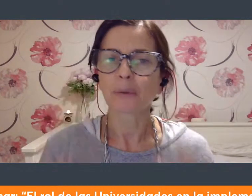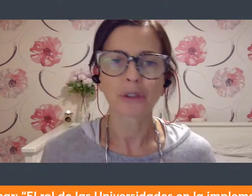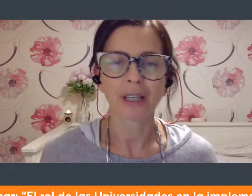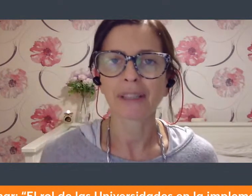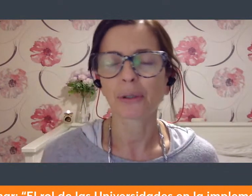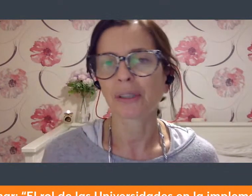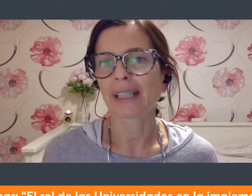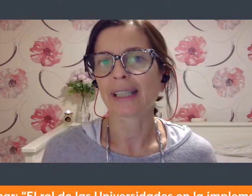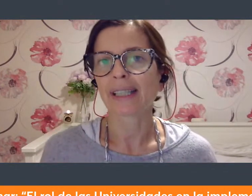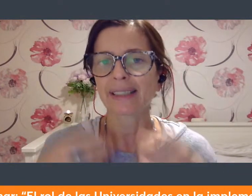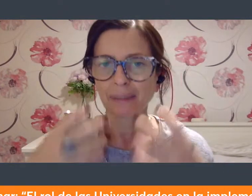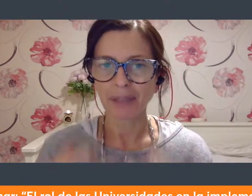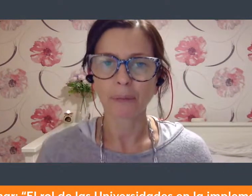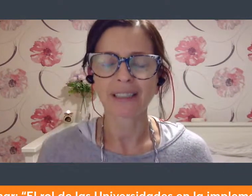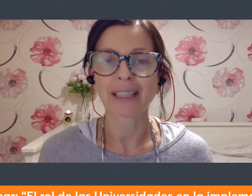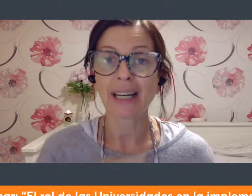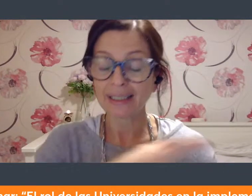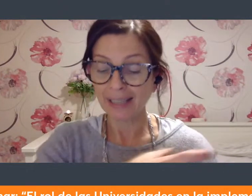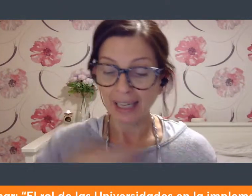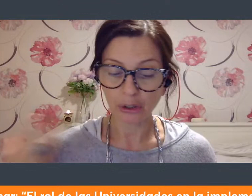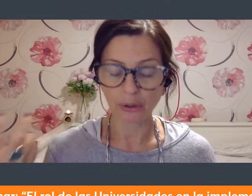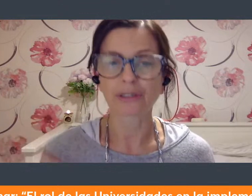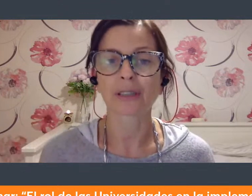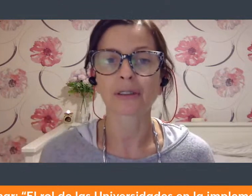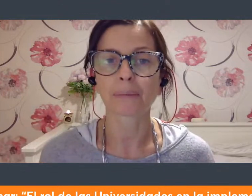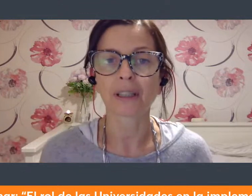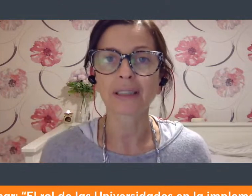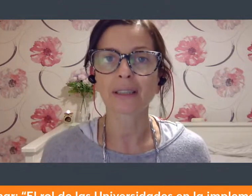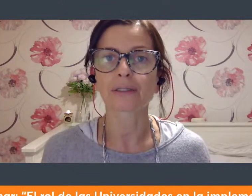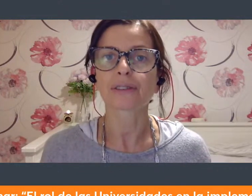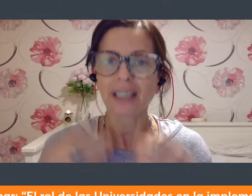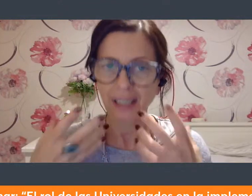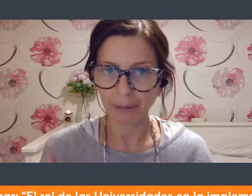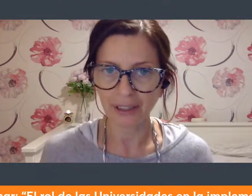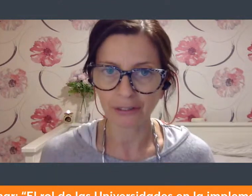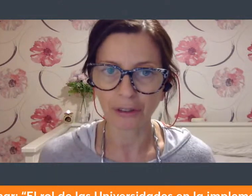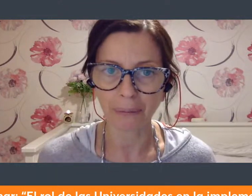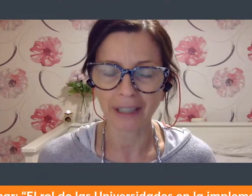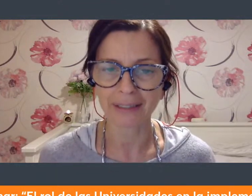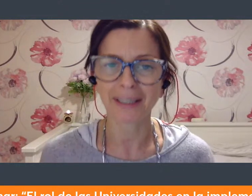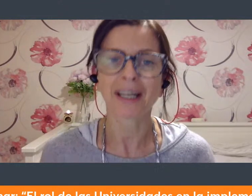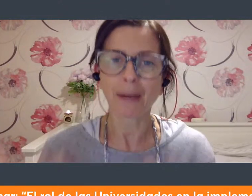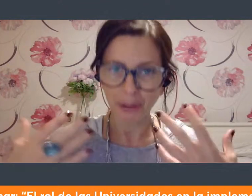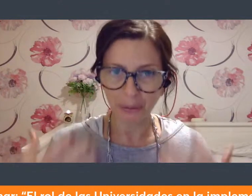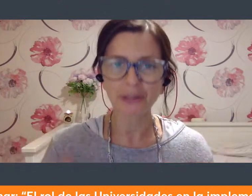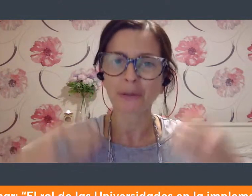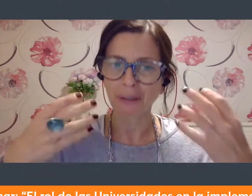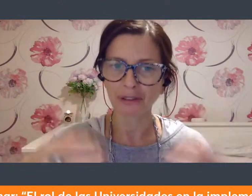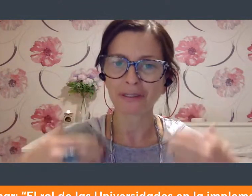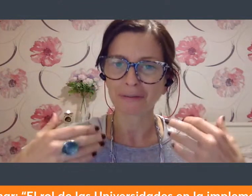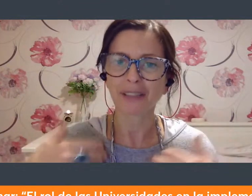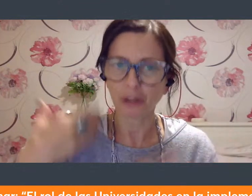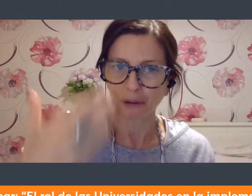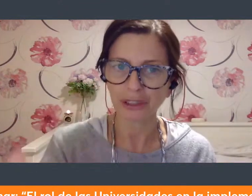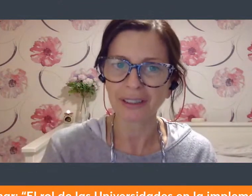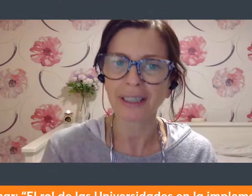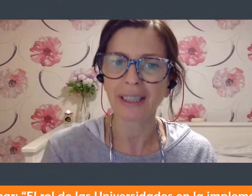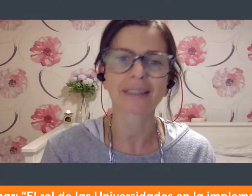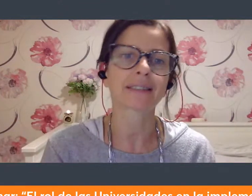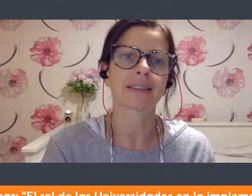el segundo elemento que también nos plantea la agenda a todos los actores políticos es la protección del planeta a mi juicio es una visión